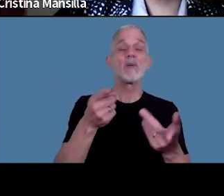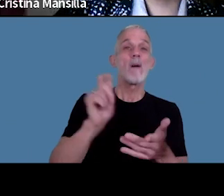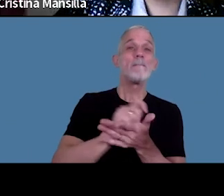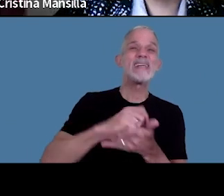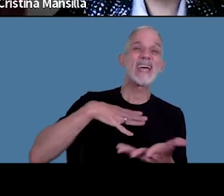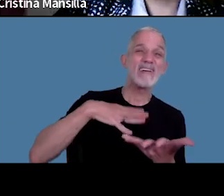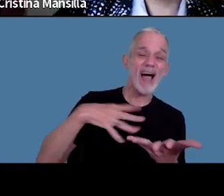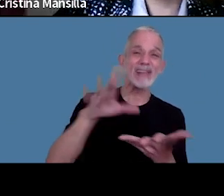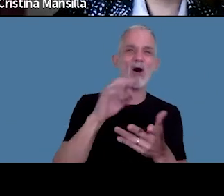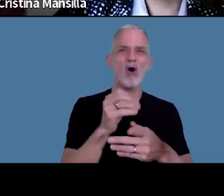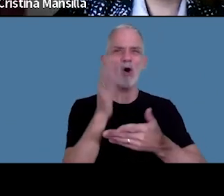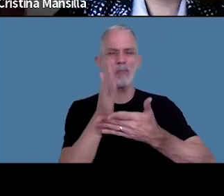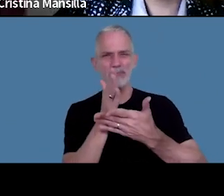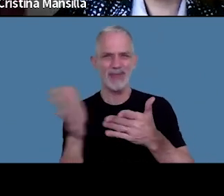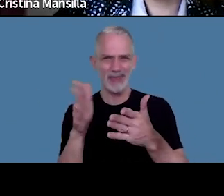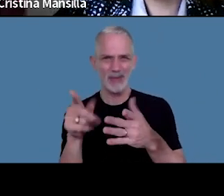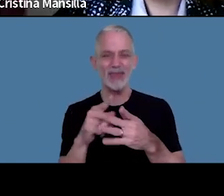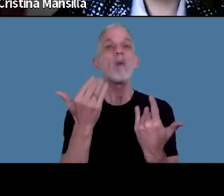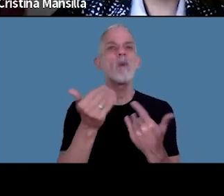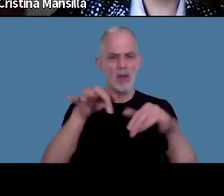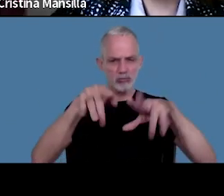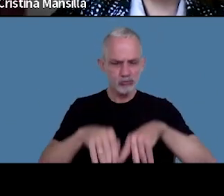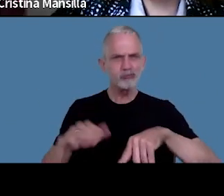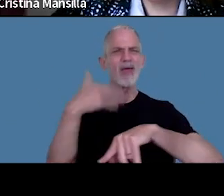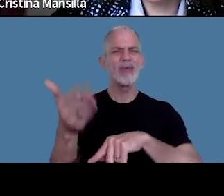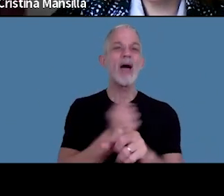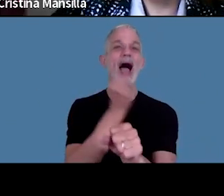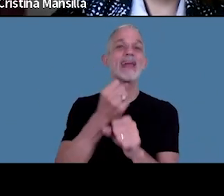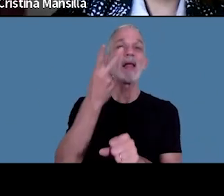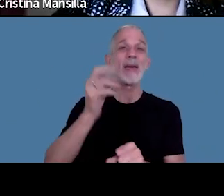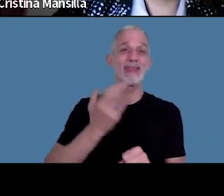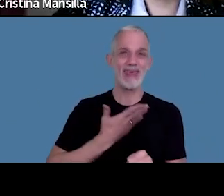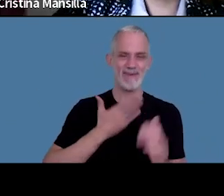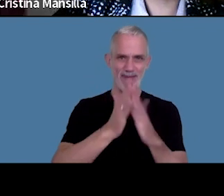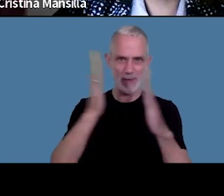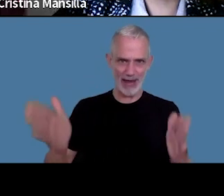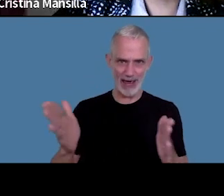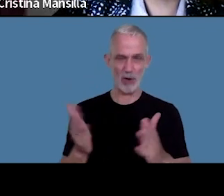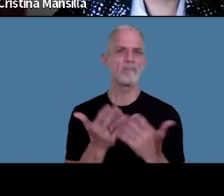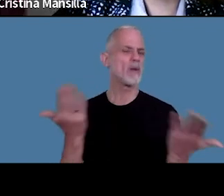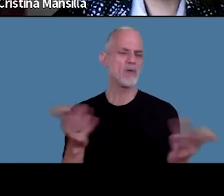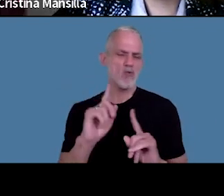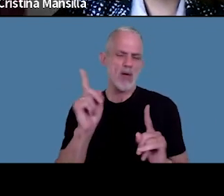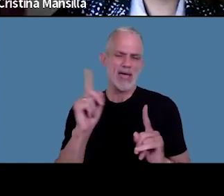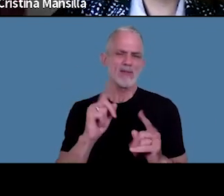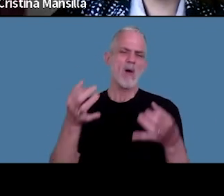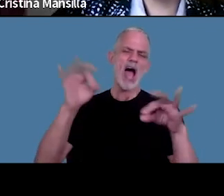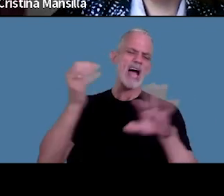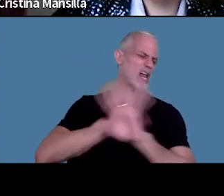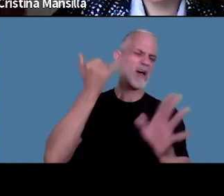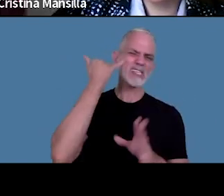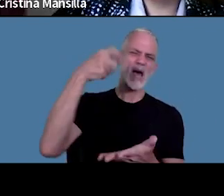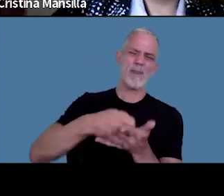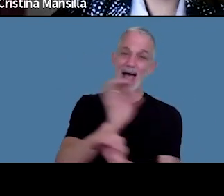o su fracción podrán ser ingresadas luego hasta el 20 de febrero por ello no es que se los libera del